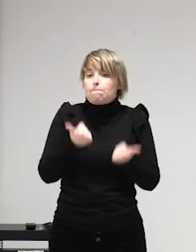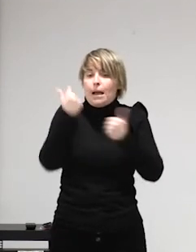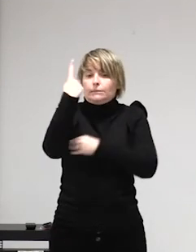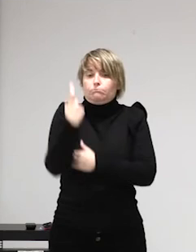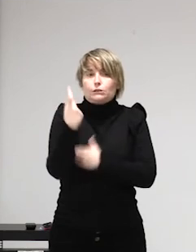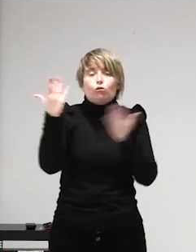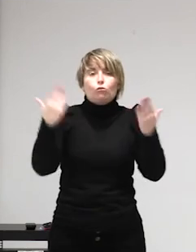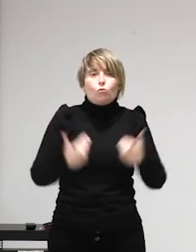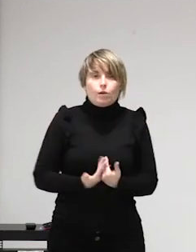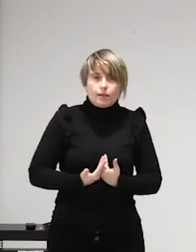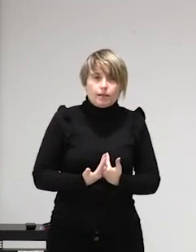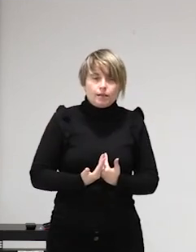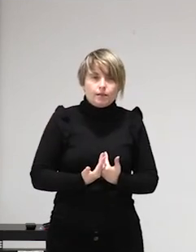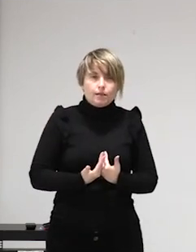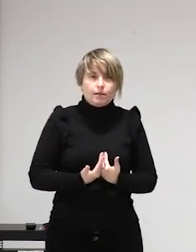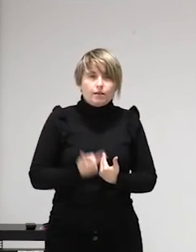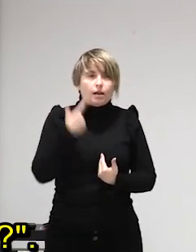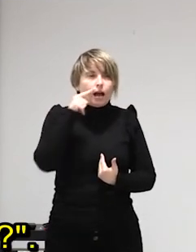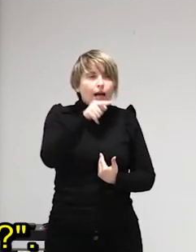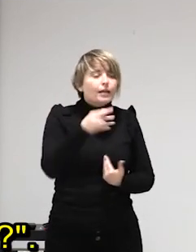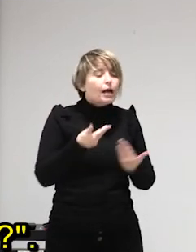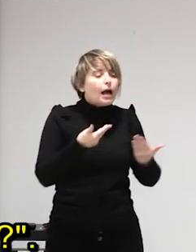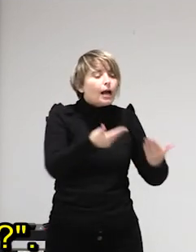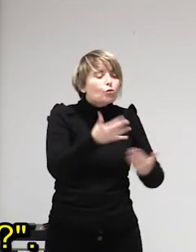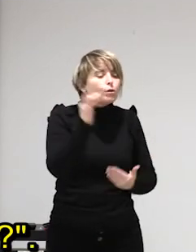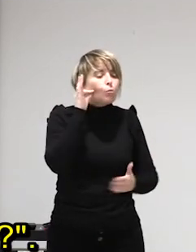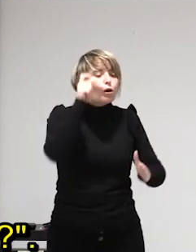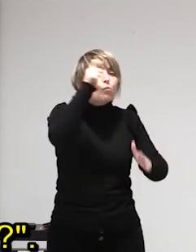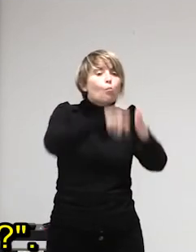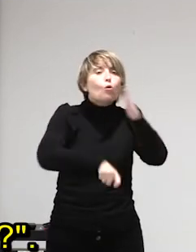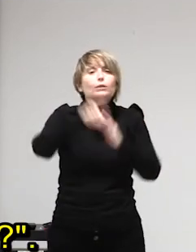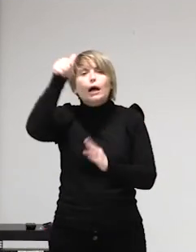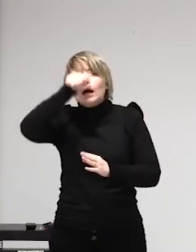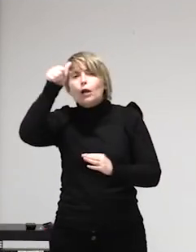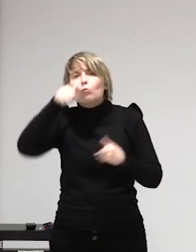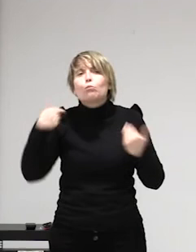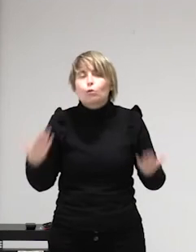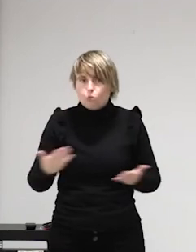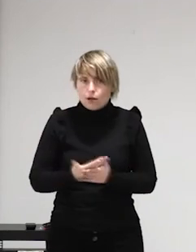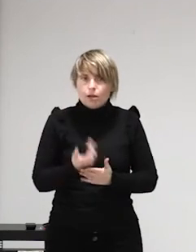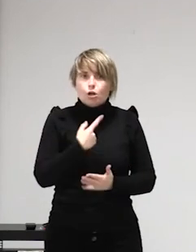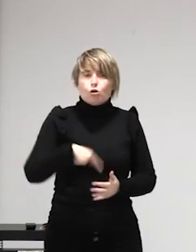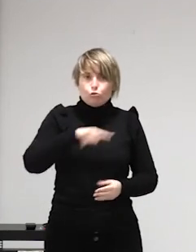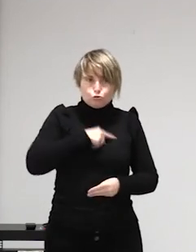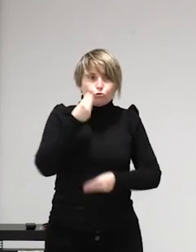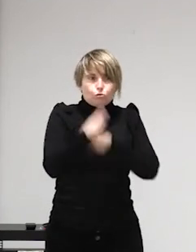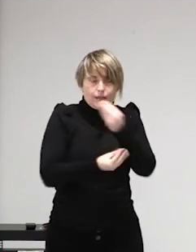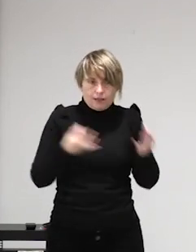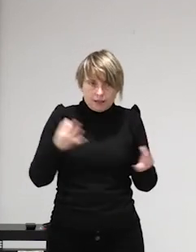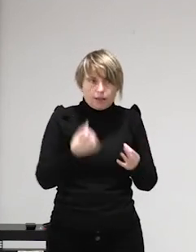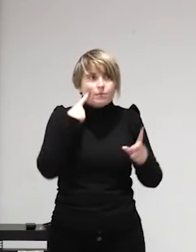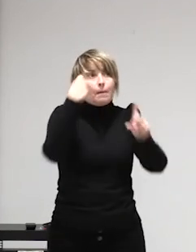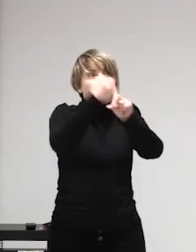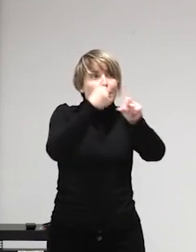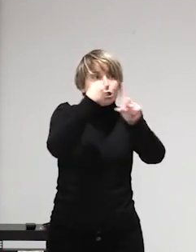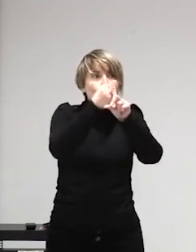garantías de que ninguna persona en una situación precaria tenga que pasar a explotar su cuerpo? eso es lo mismo eso es lo